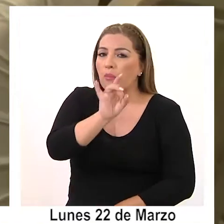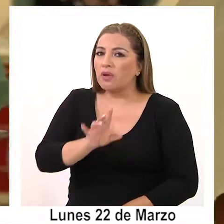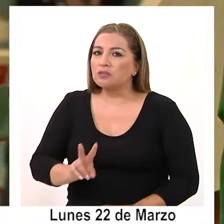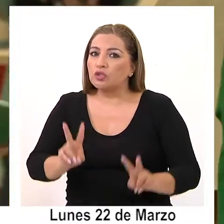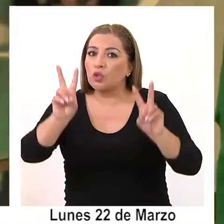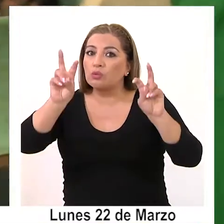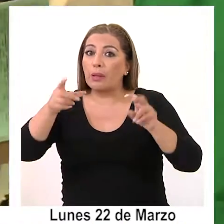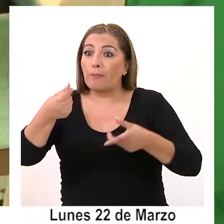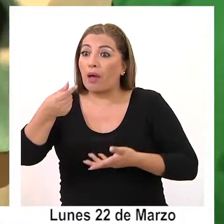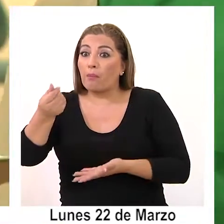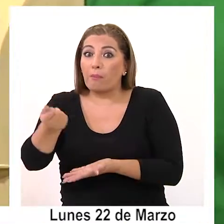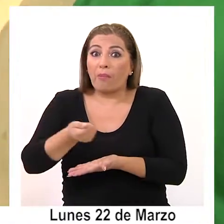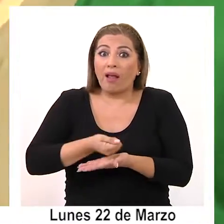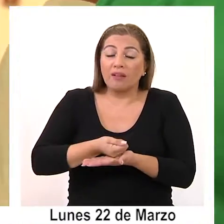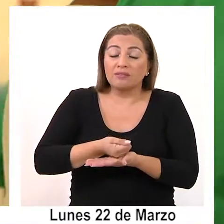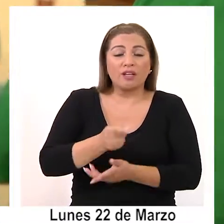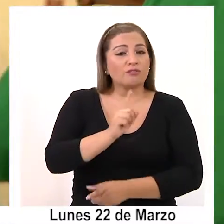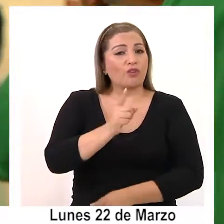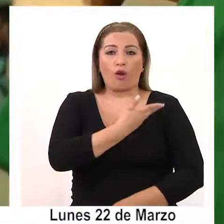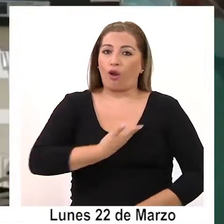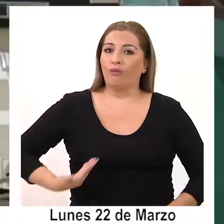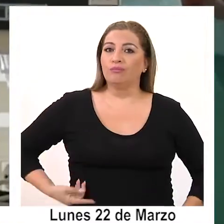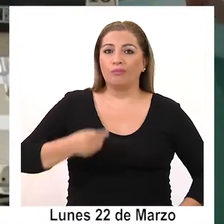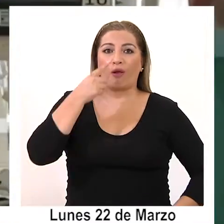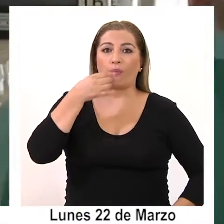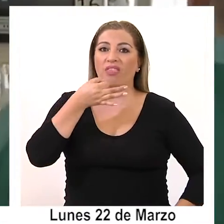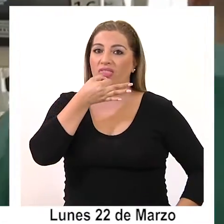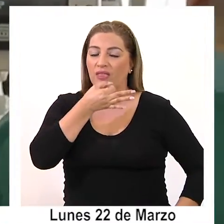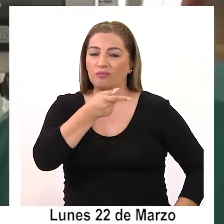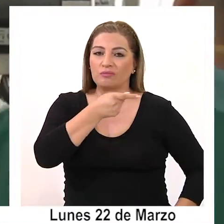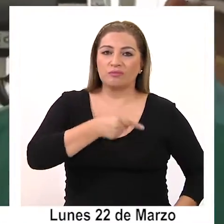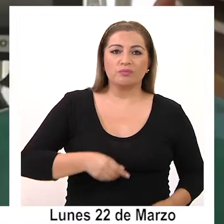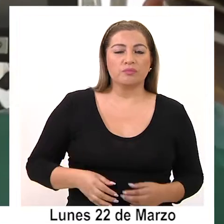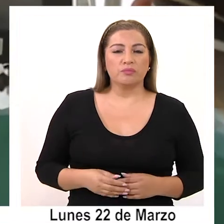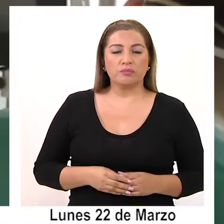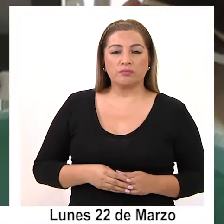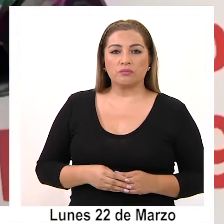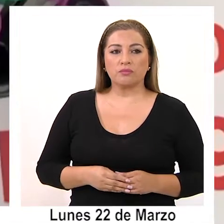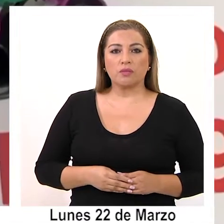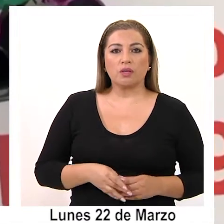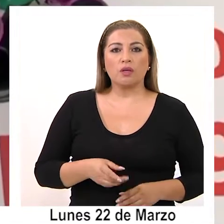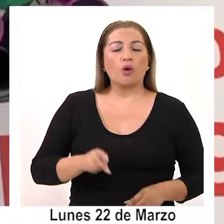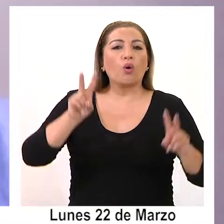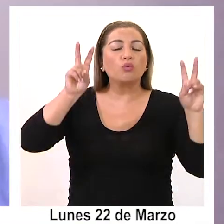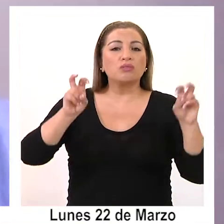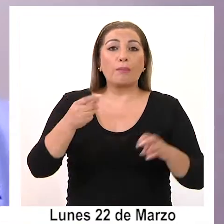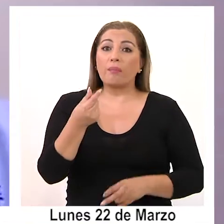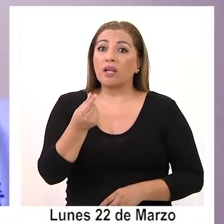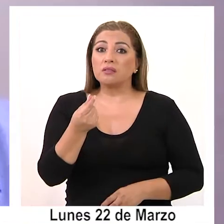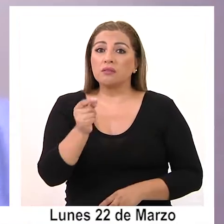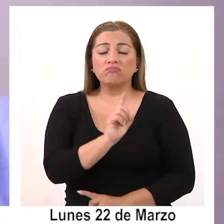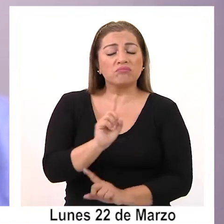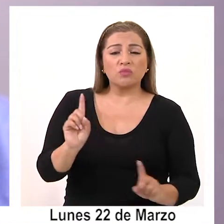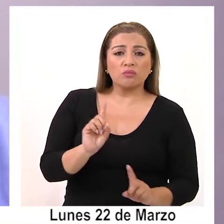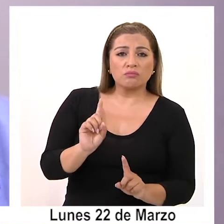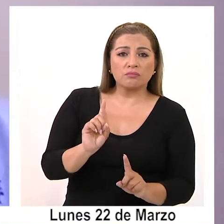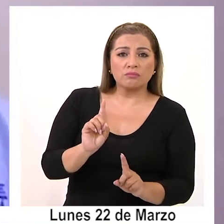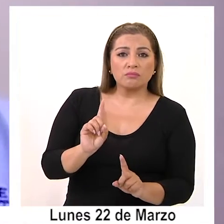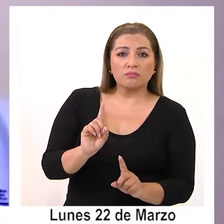de un tema de recursos, según indicó el presidente del Consejo Regional. No se trata de un tema de recursos económicos,